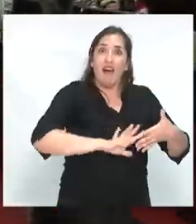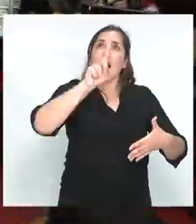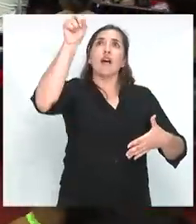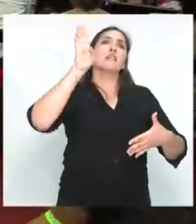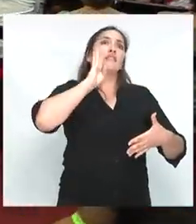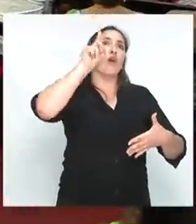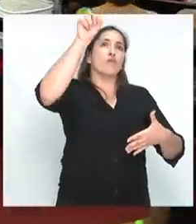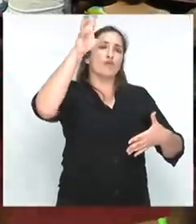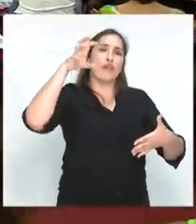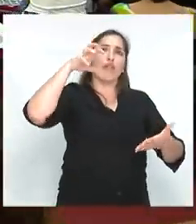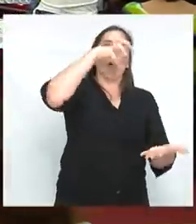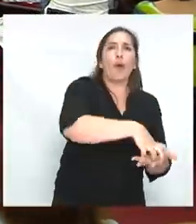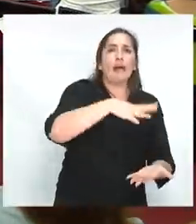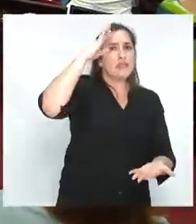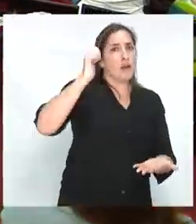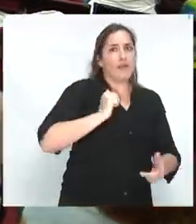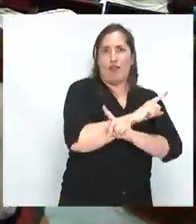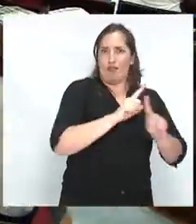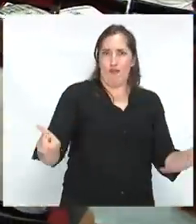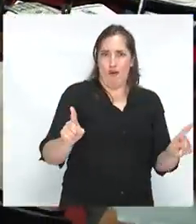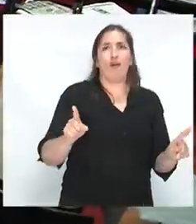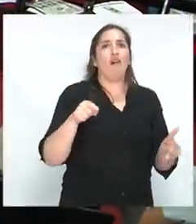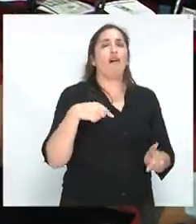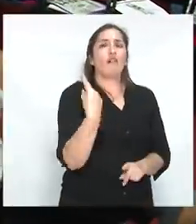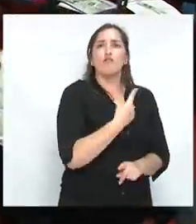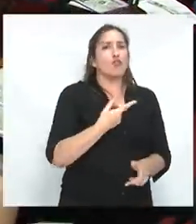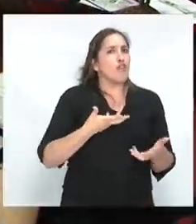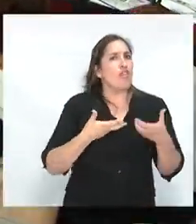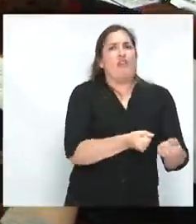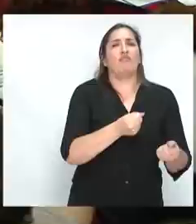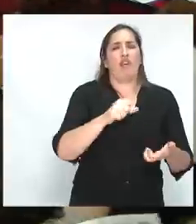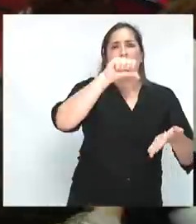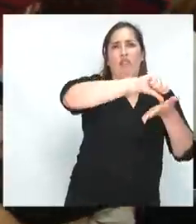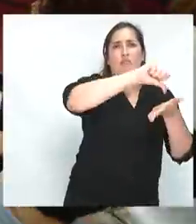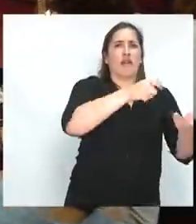política, no embajadas extranjeras que definen el destino de los países.